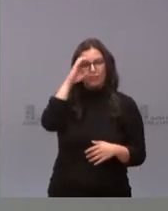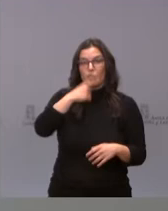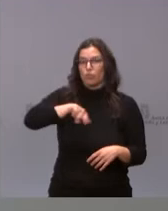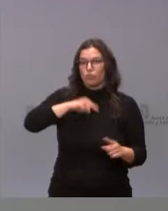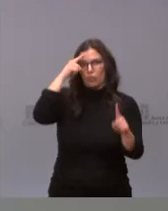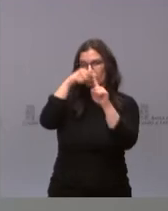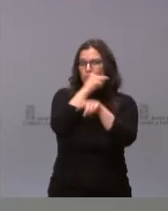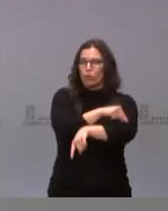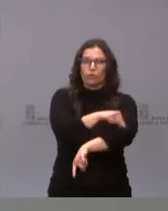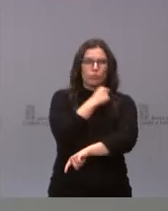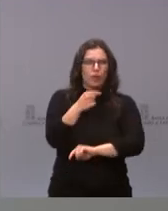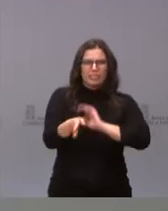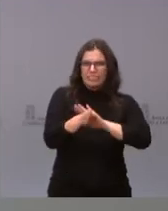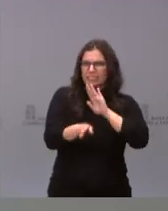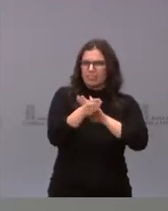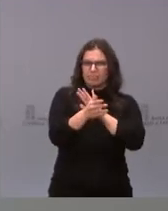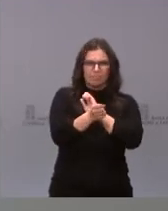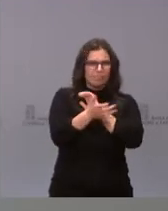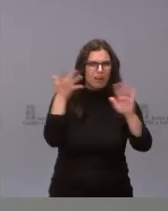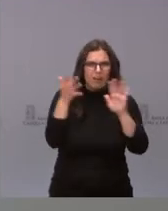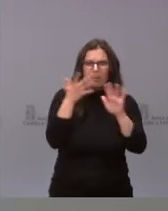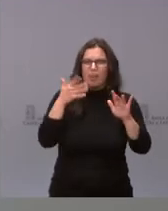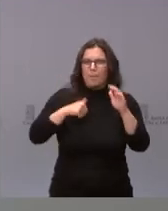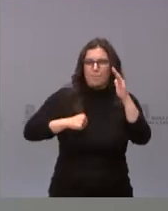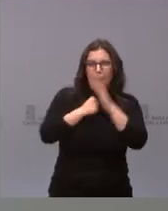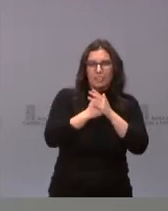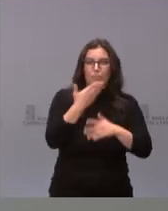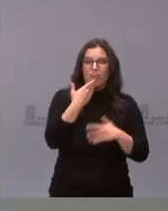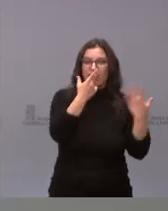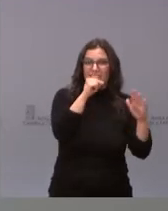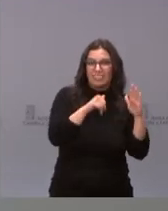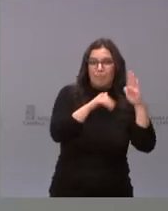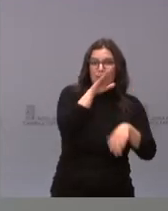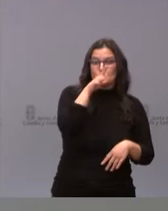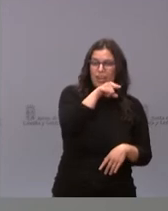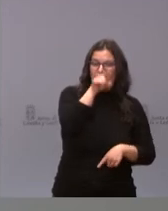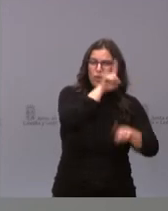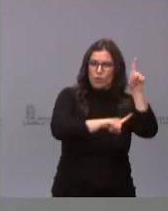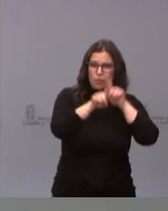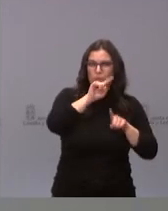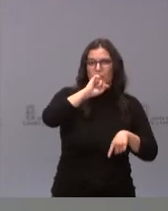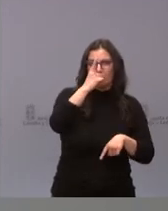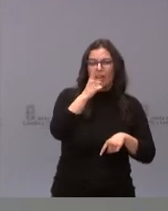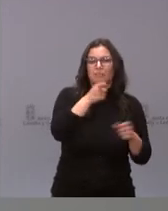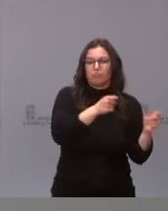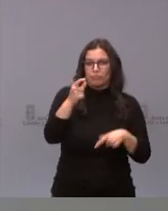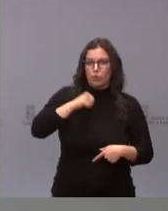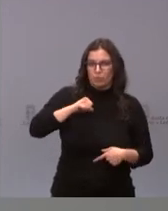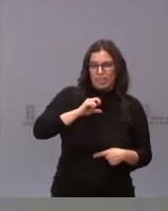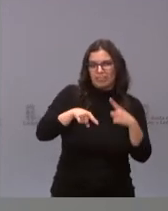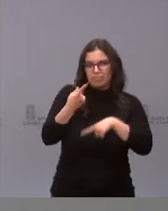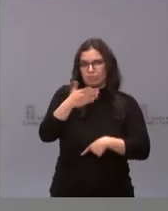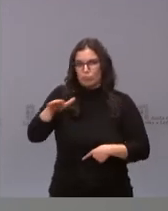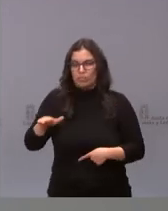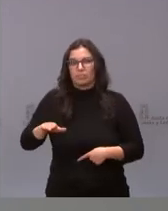vacunando lo más posible en esa población más de 60 años, que es donde tenemos más complicaciones, más ingresos y más mortalidad. Esto